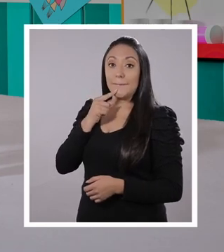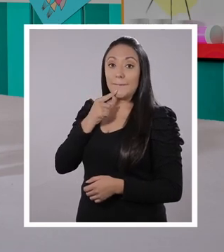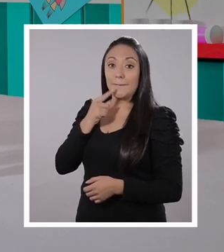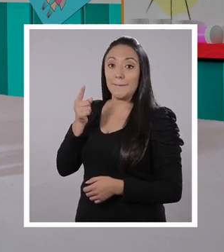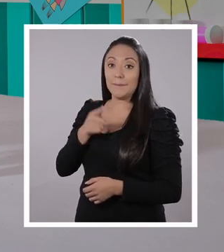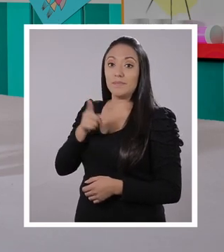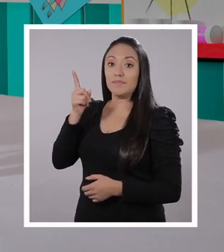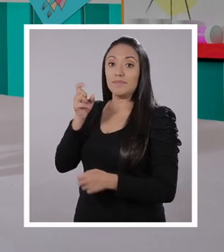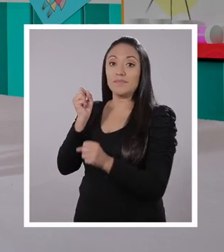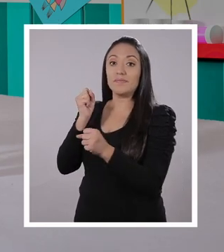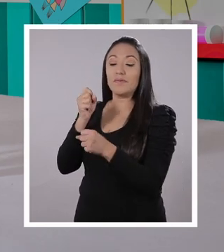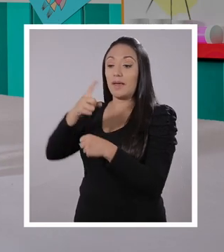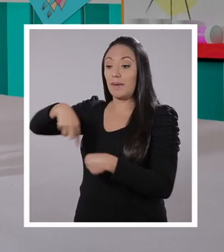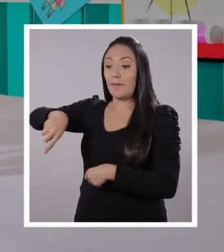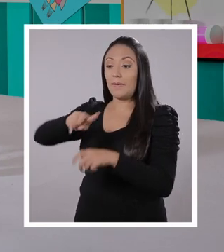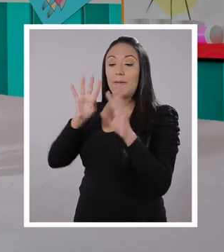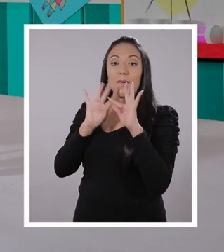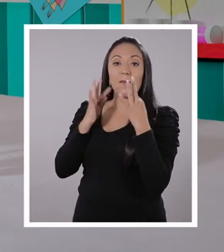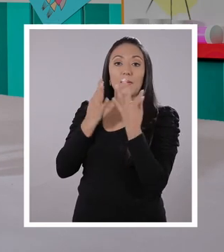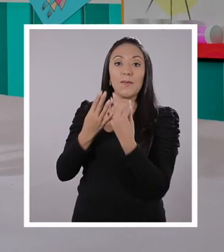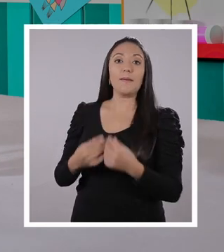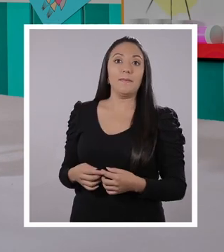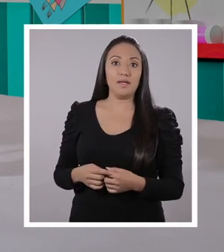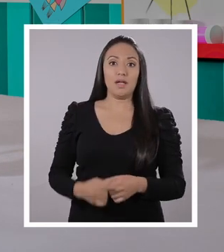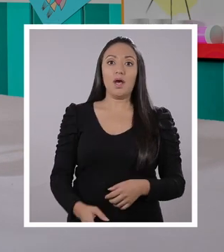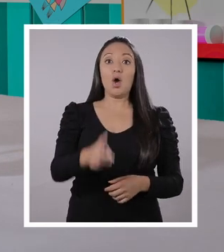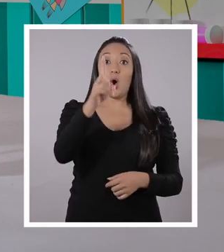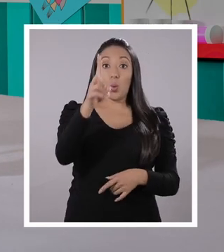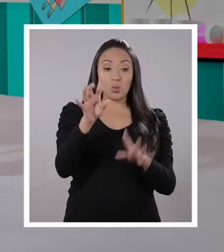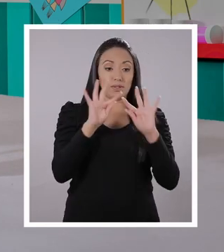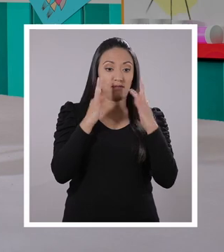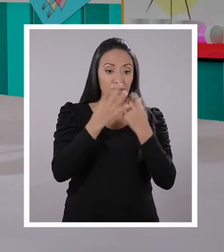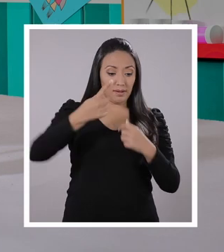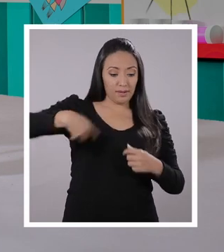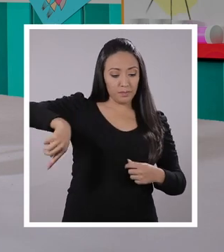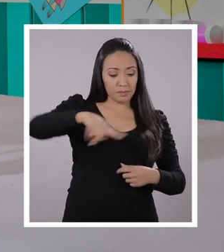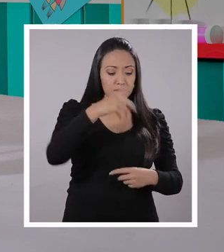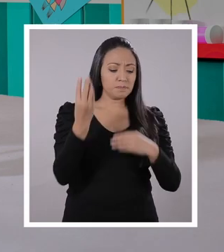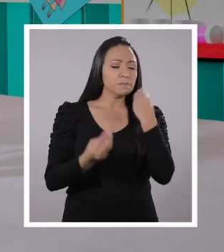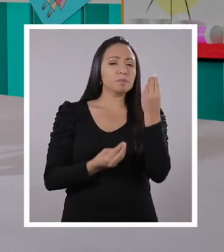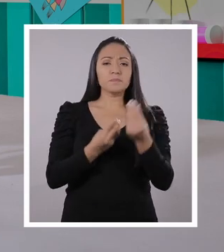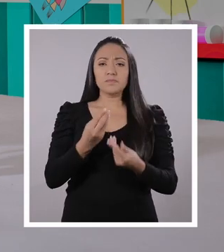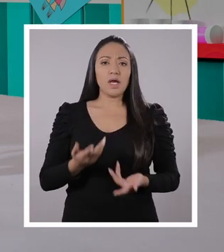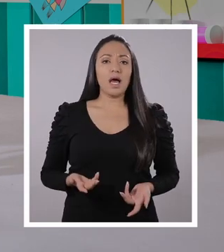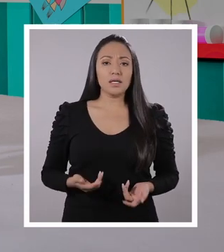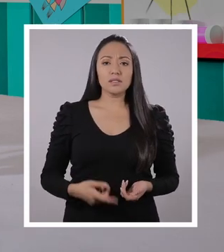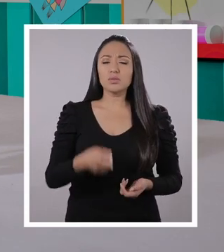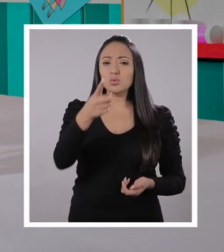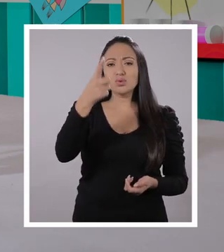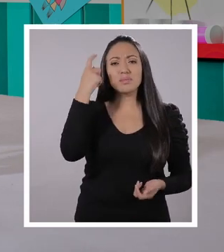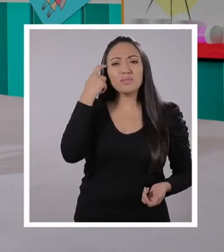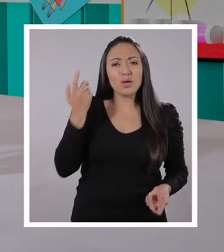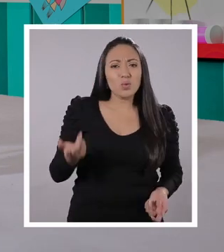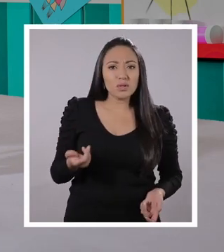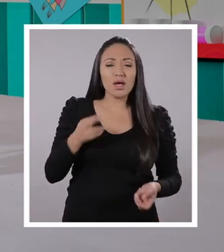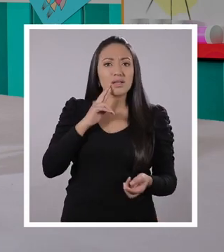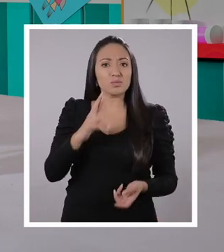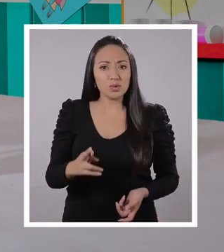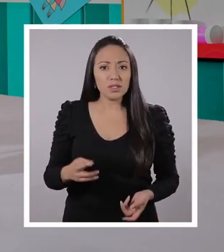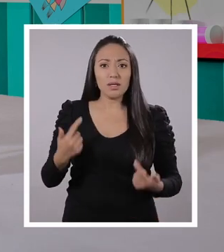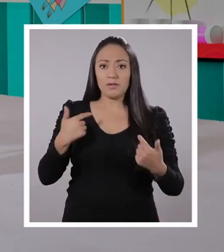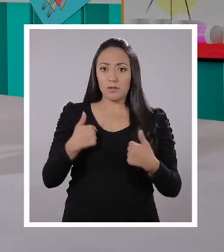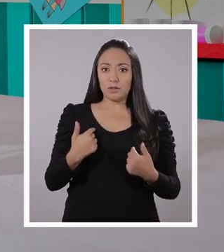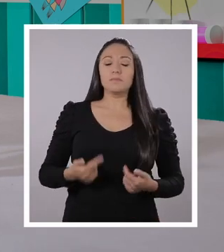Crear actividad familiar. Crear una actividad familiar. ¿En qué consiste esto? Ustedes se preguntarán y yo les responderé.